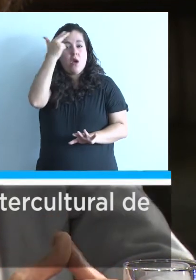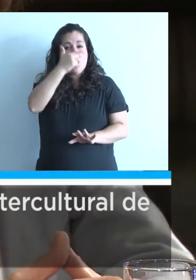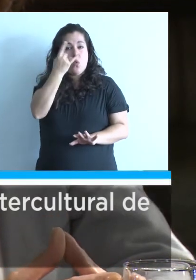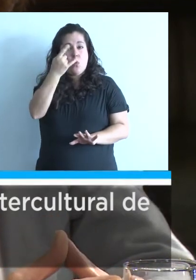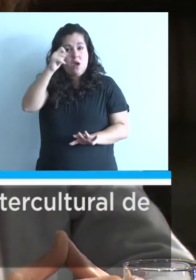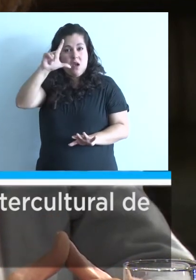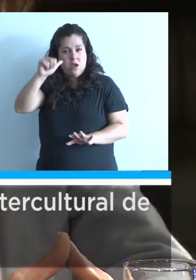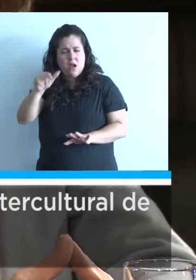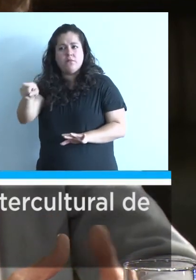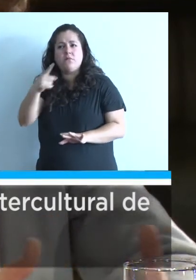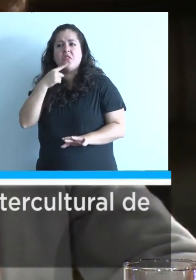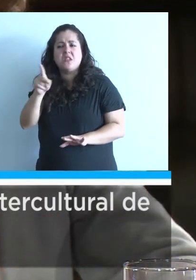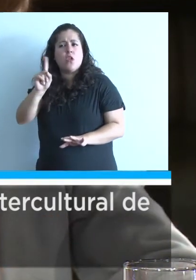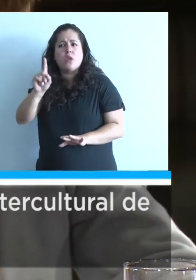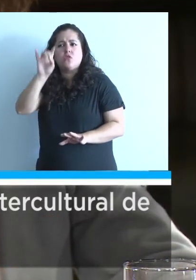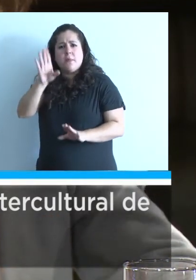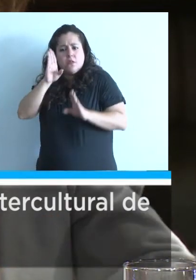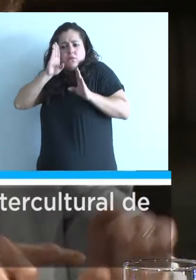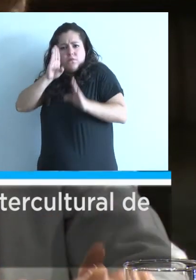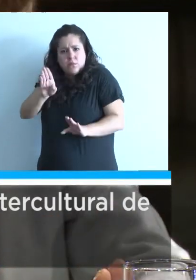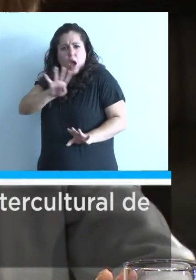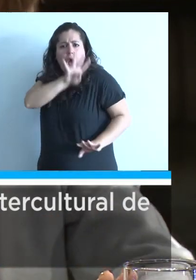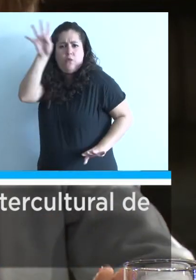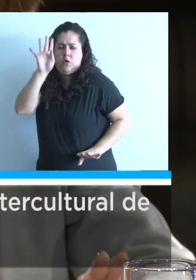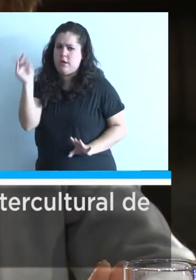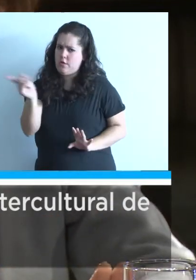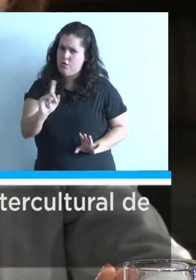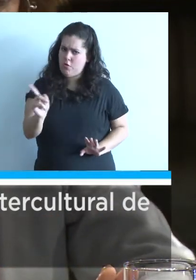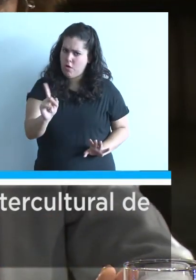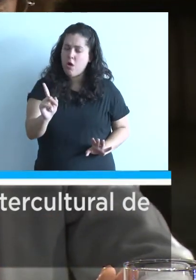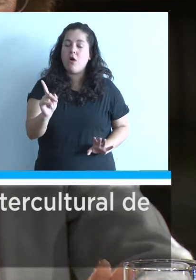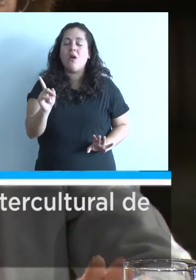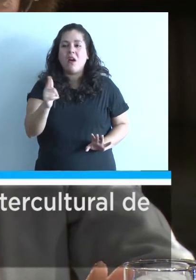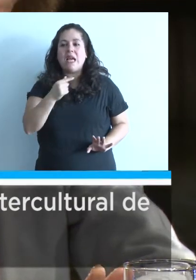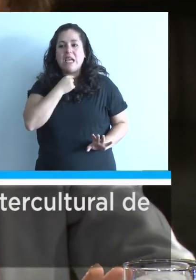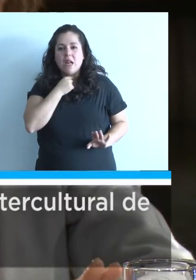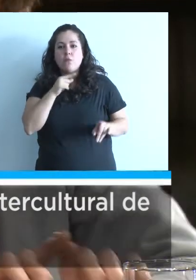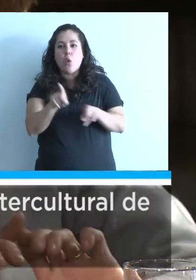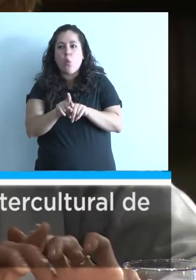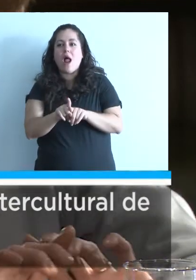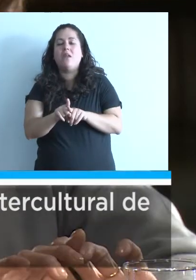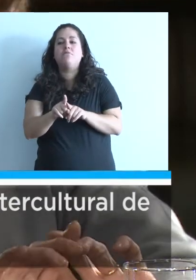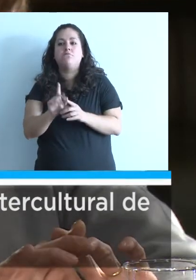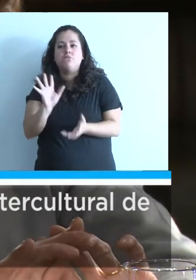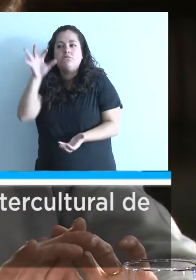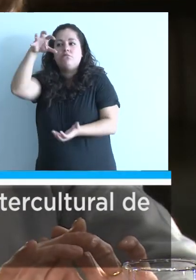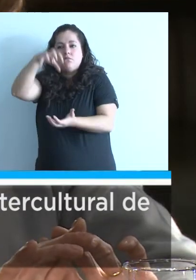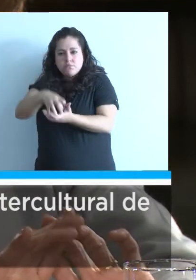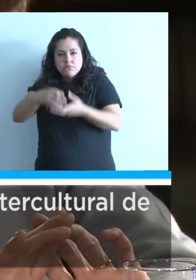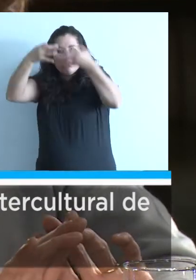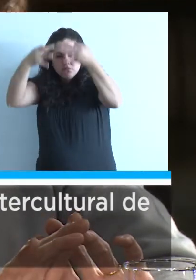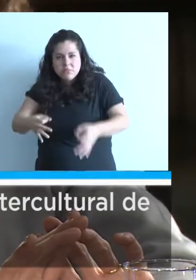que plantearon el hecho de que no es exclusiva para indígenas, lo característico es que se aprende desde la